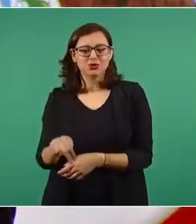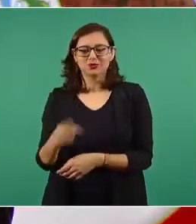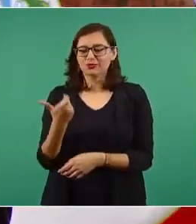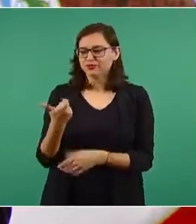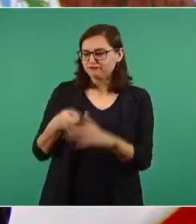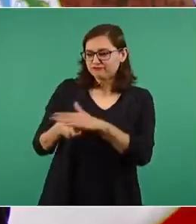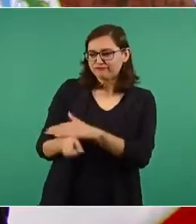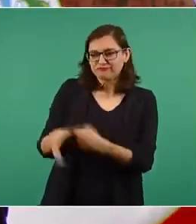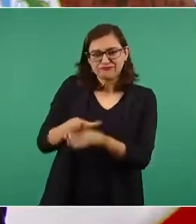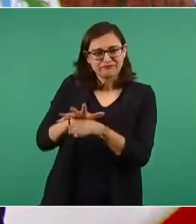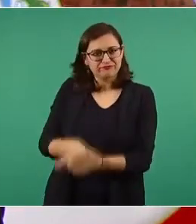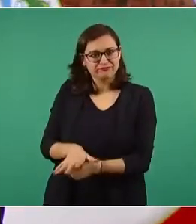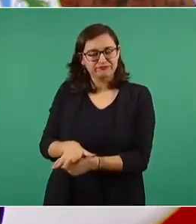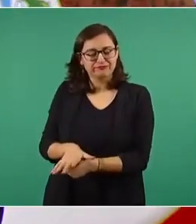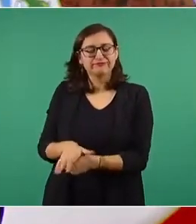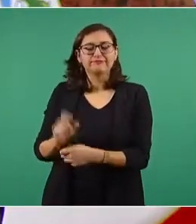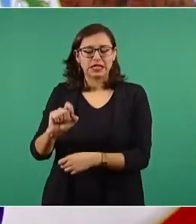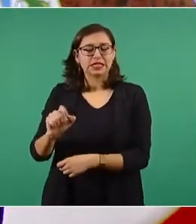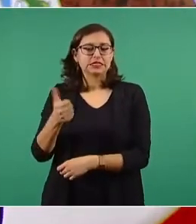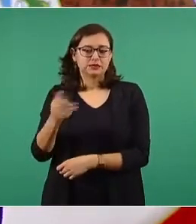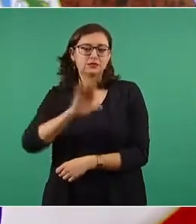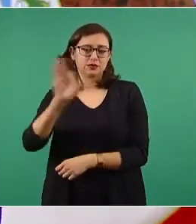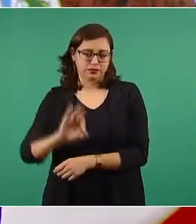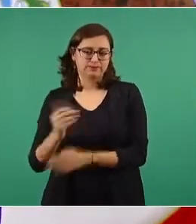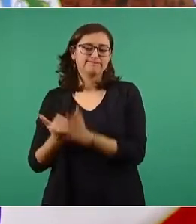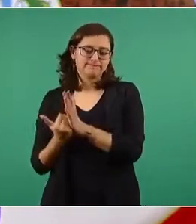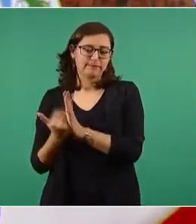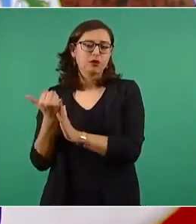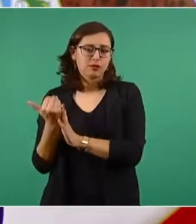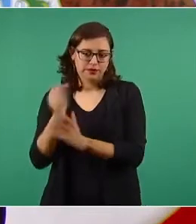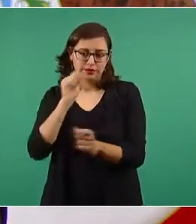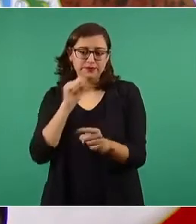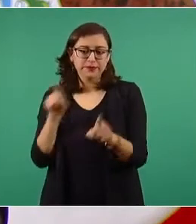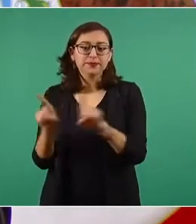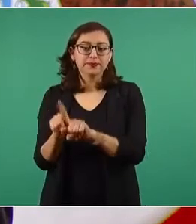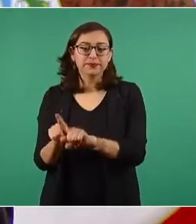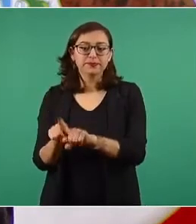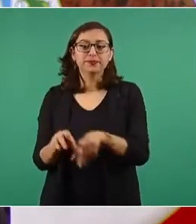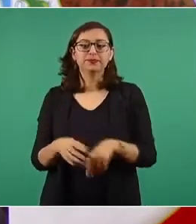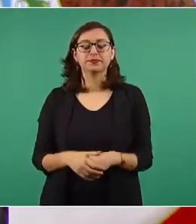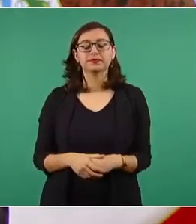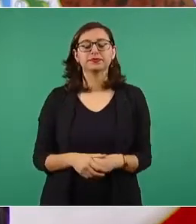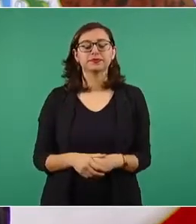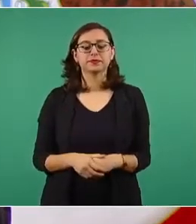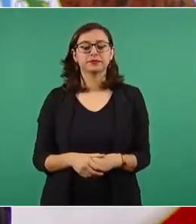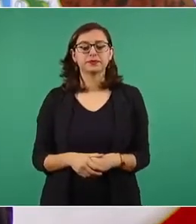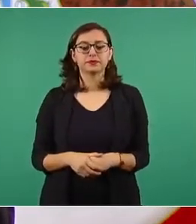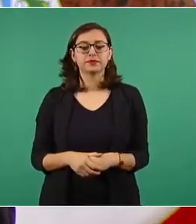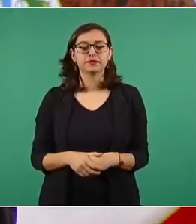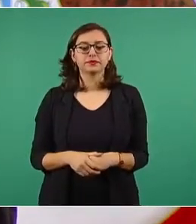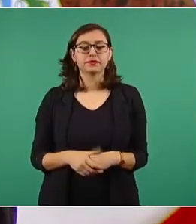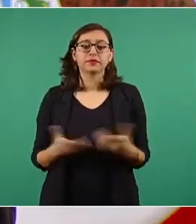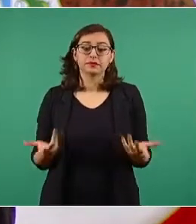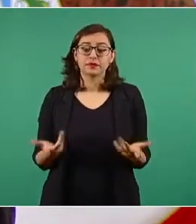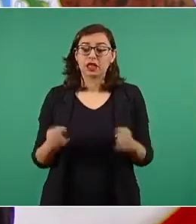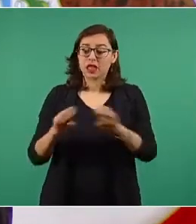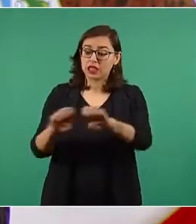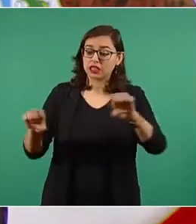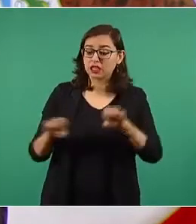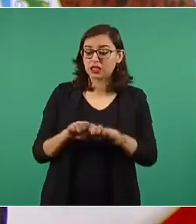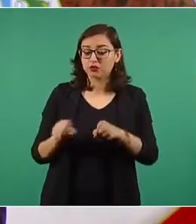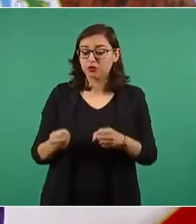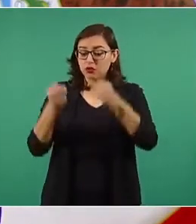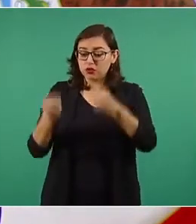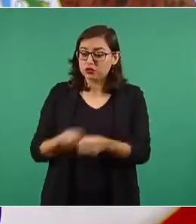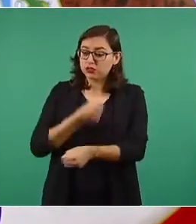Agradezco, como siempre, el apoyo del Gabinete de Seguridad, que todos los